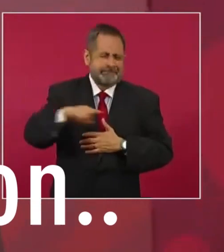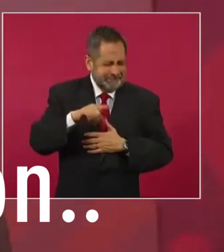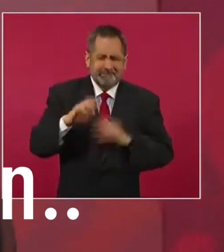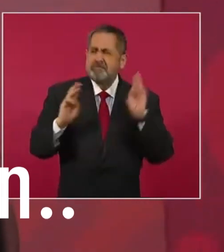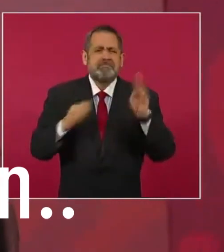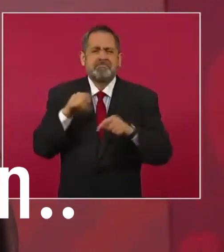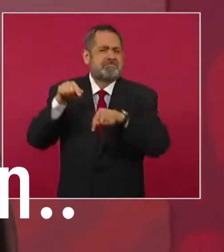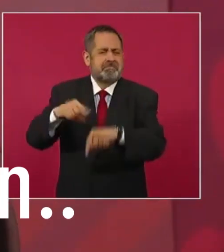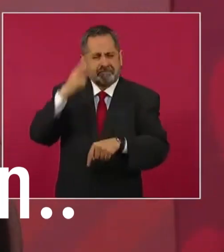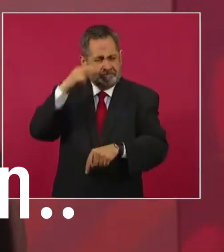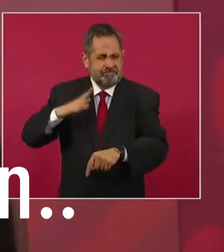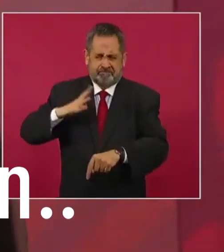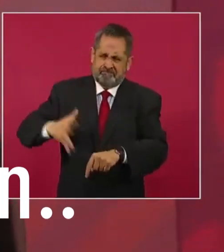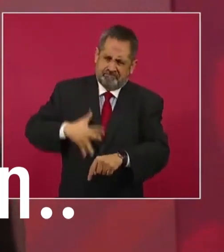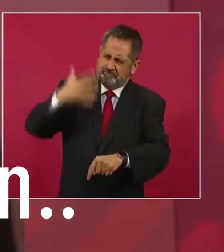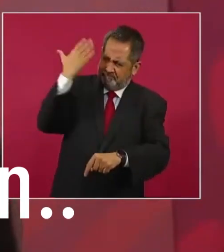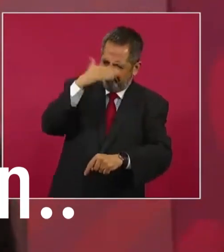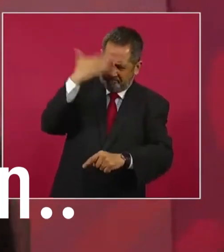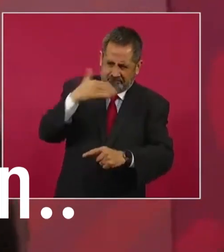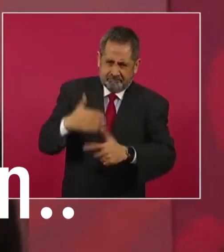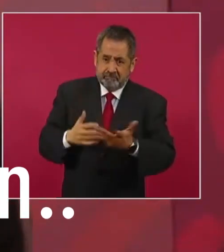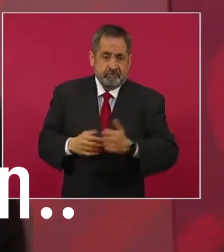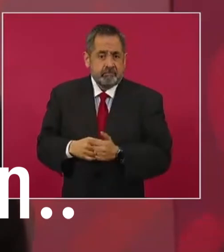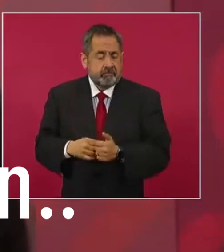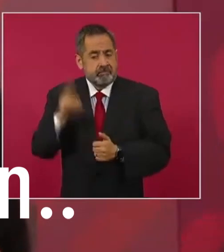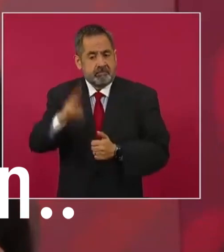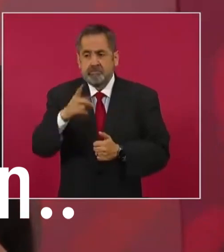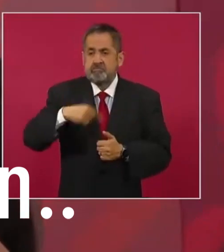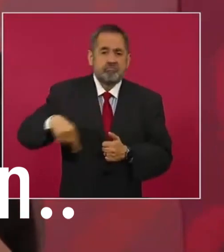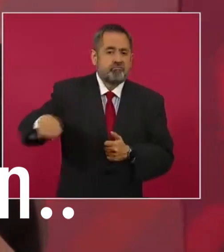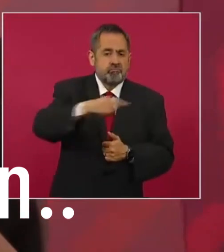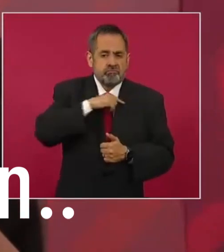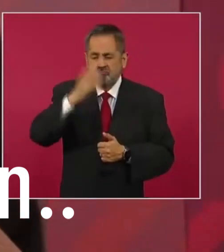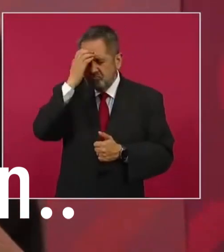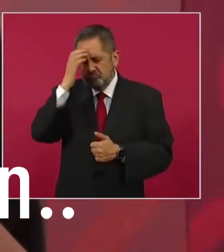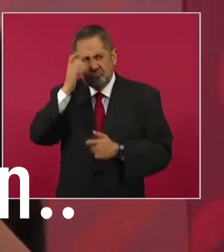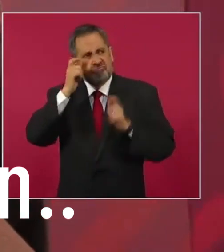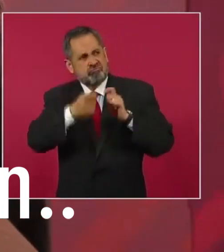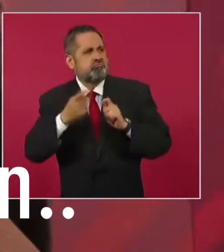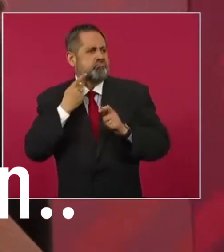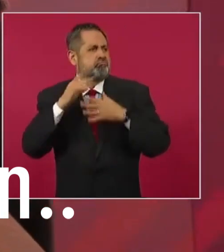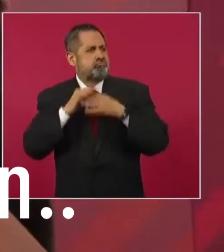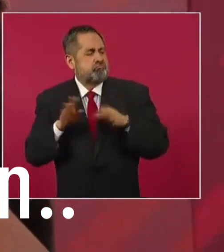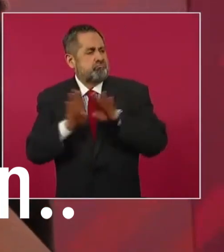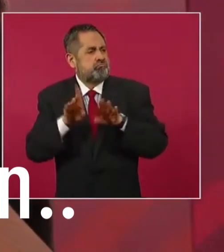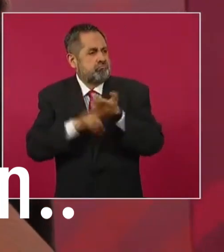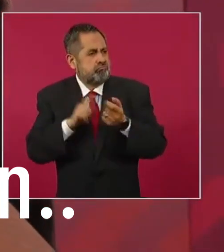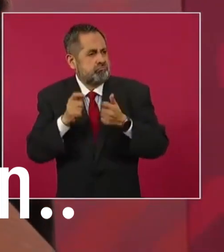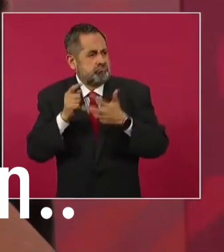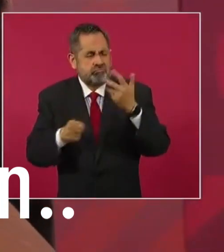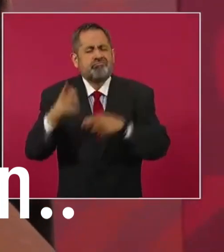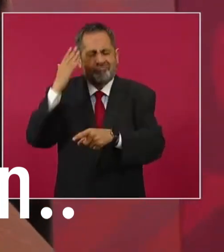Es un orgullo el nivel de politización del pueblo de México.